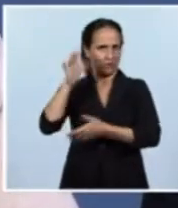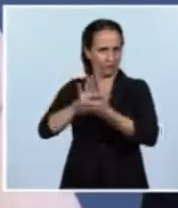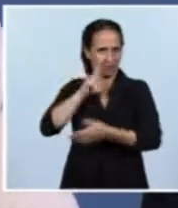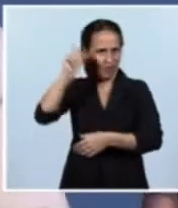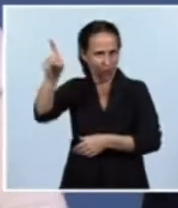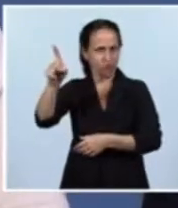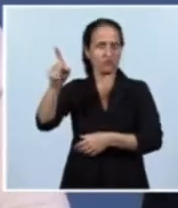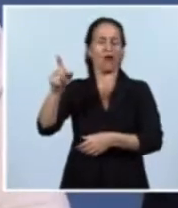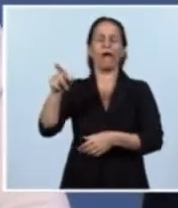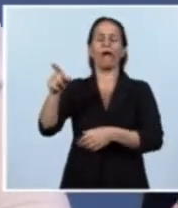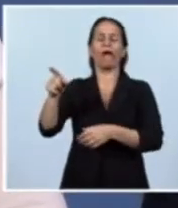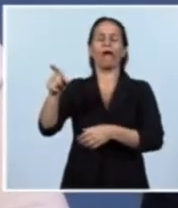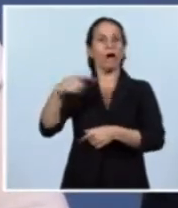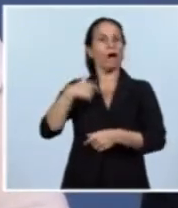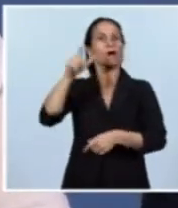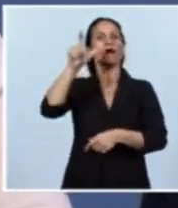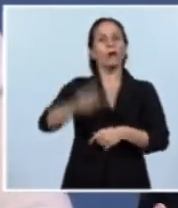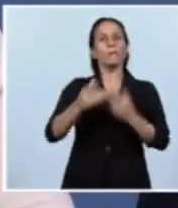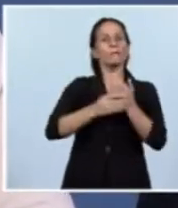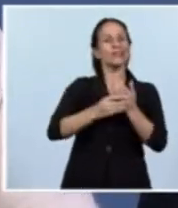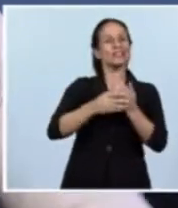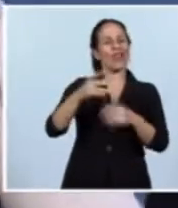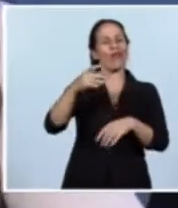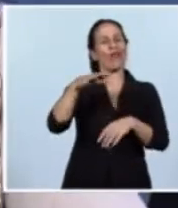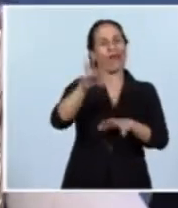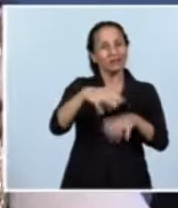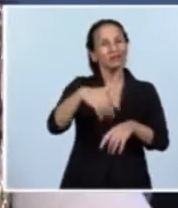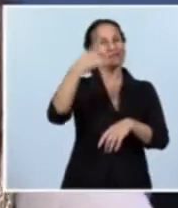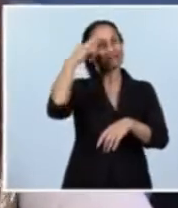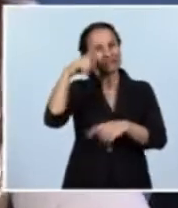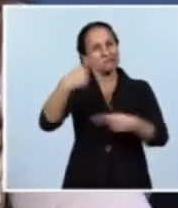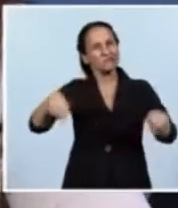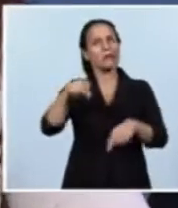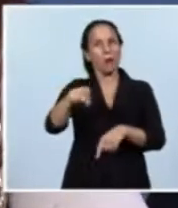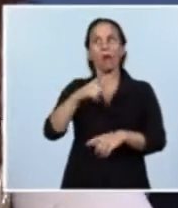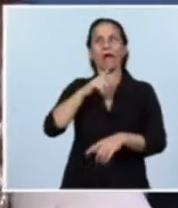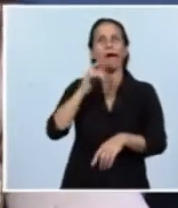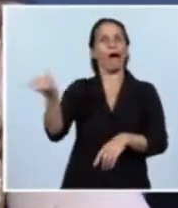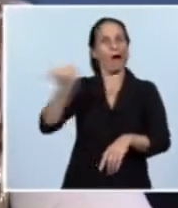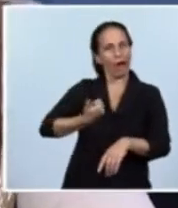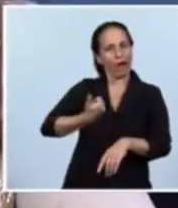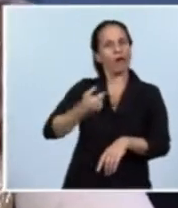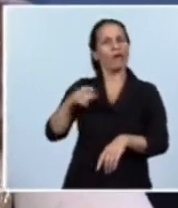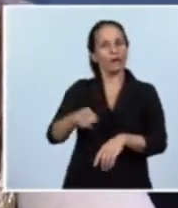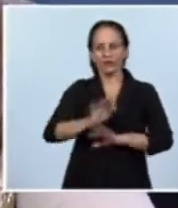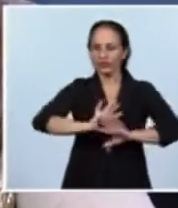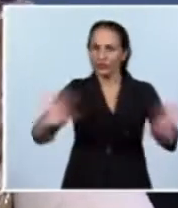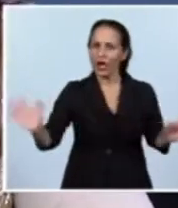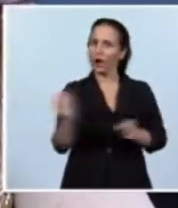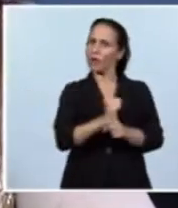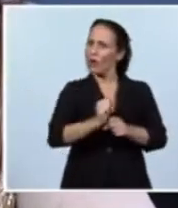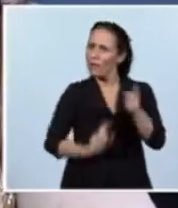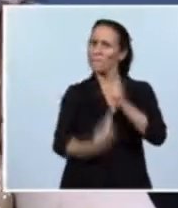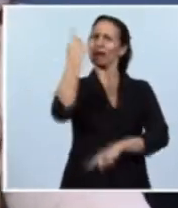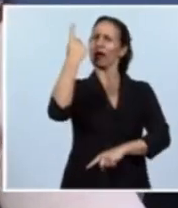rusos y el Ministro de Agricultura y Ganadería me comunicó que se habían aprobado por primera